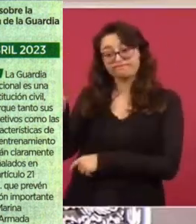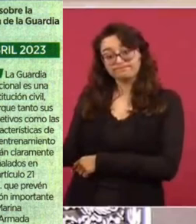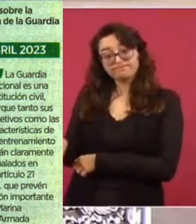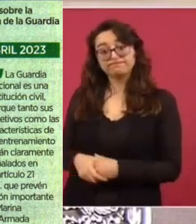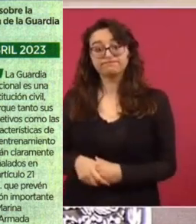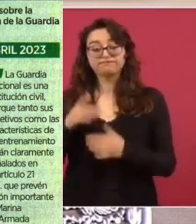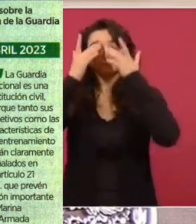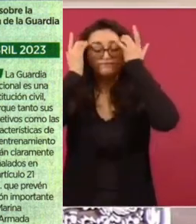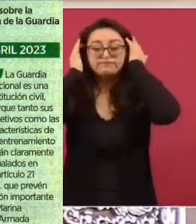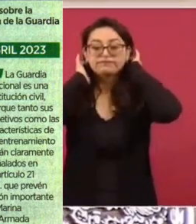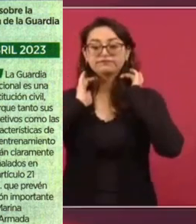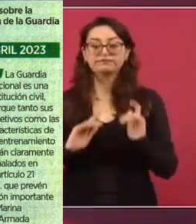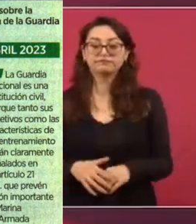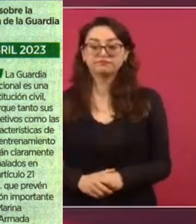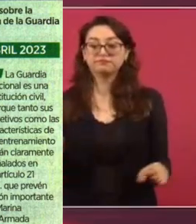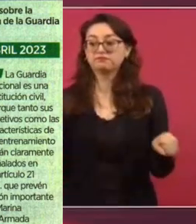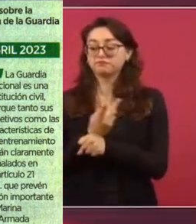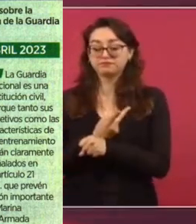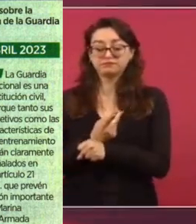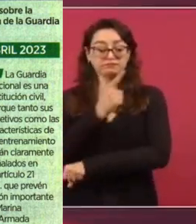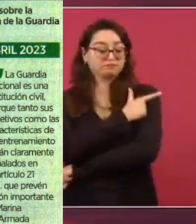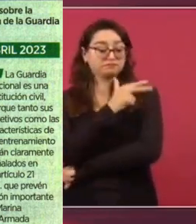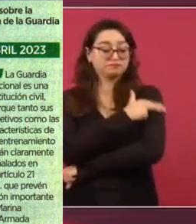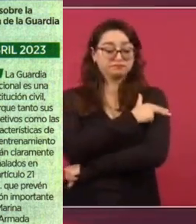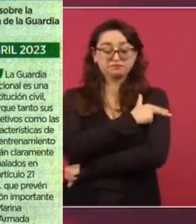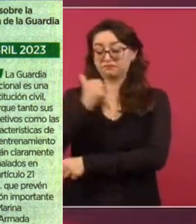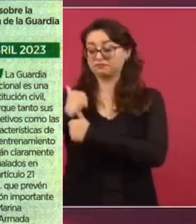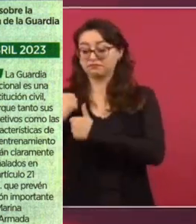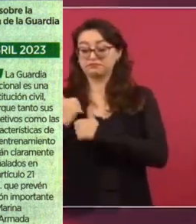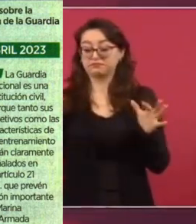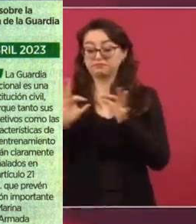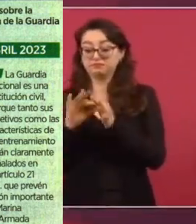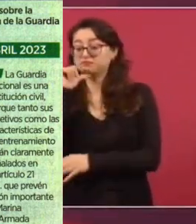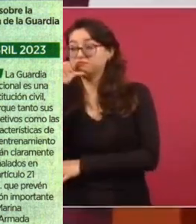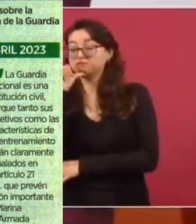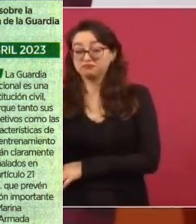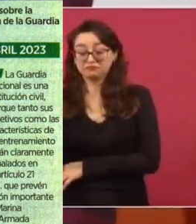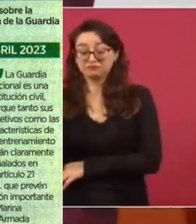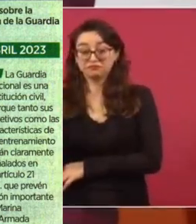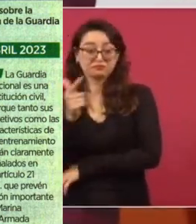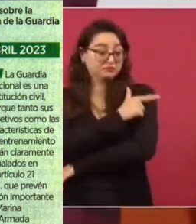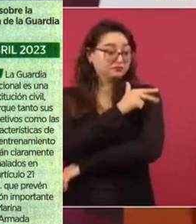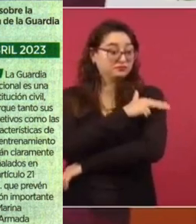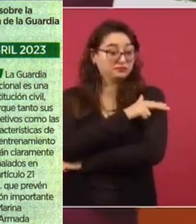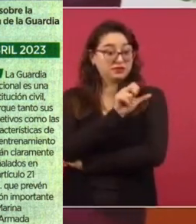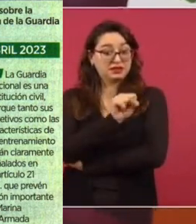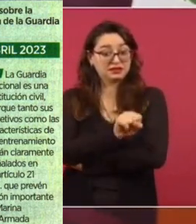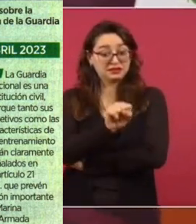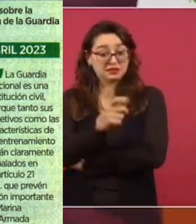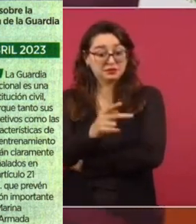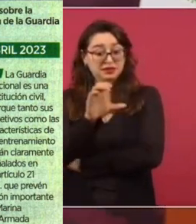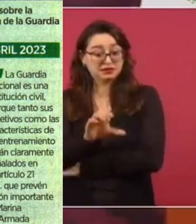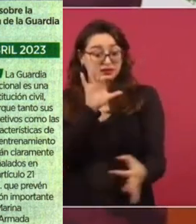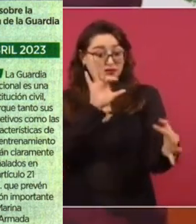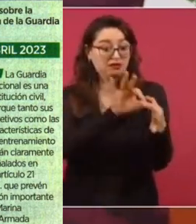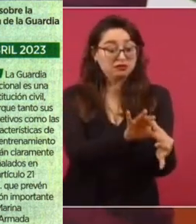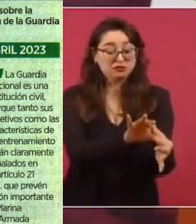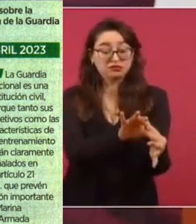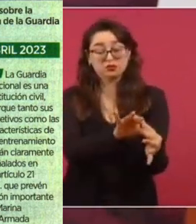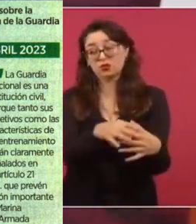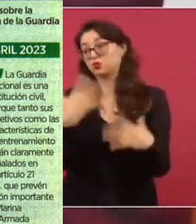Porque si no depende de la Guardia Nacional, de la Secretaría de Defensa, y sigue como antes, que dependía de la Secretaría de Seguridad Pública, de García Luna,